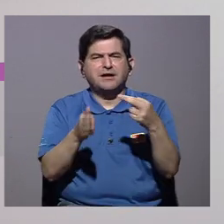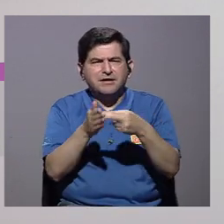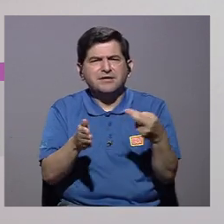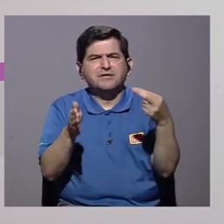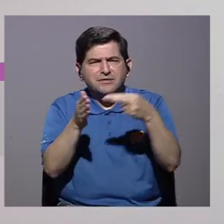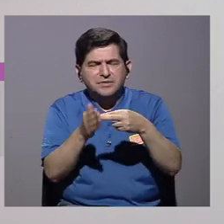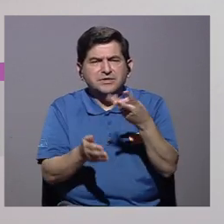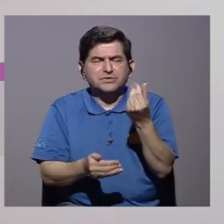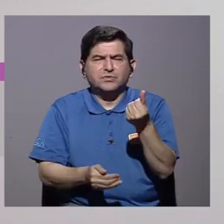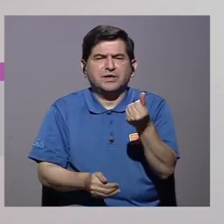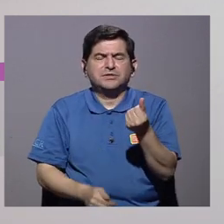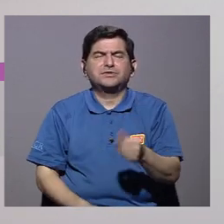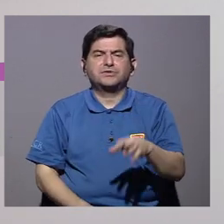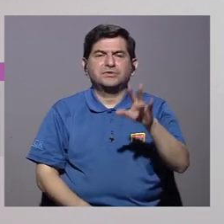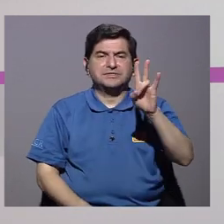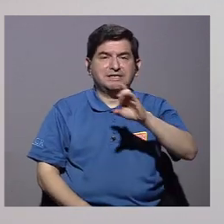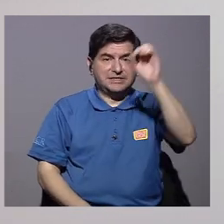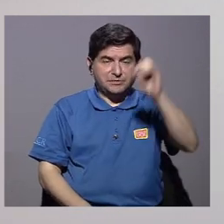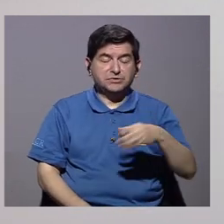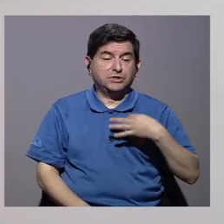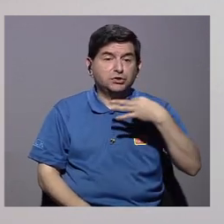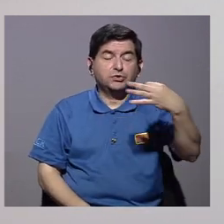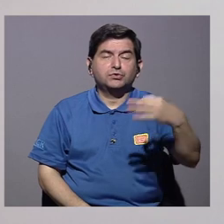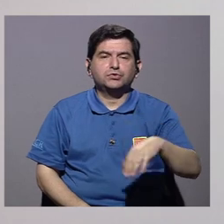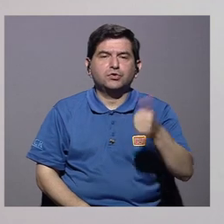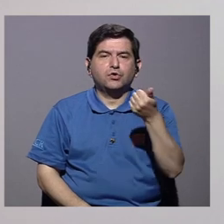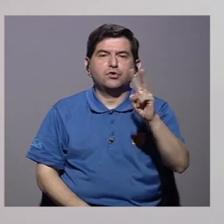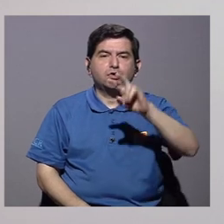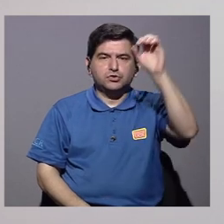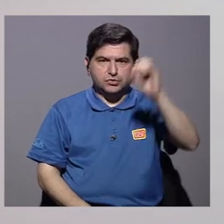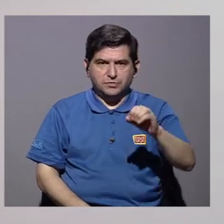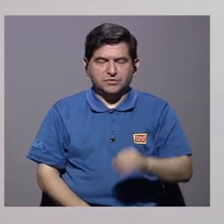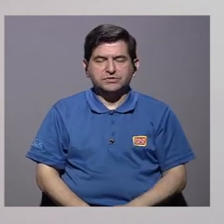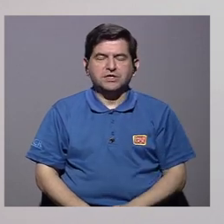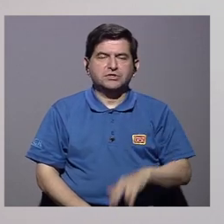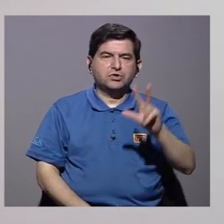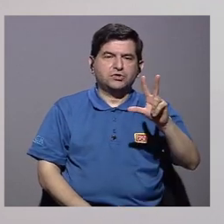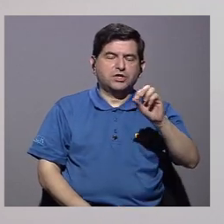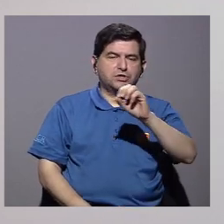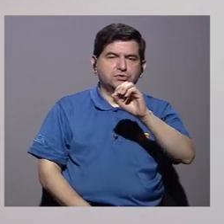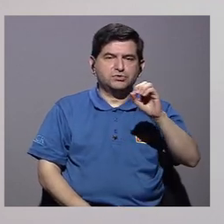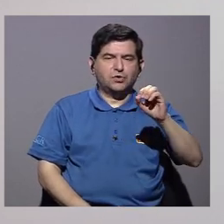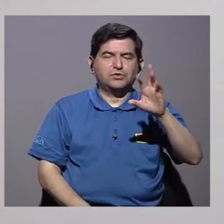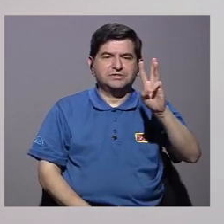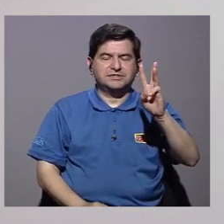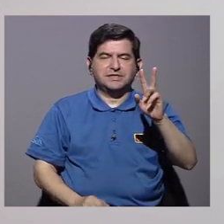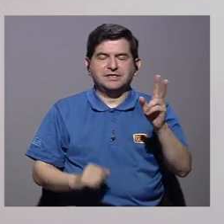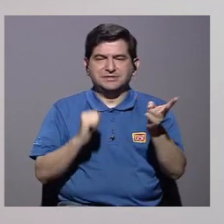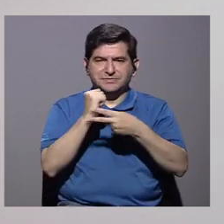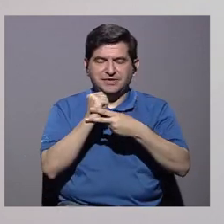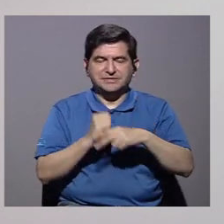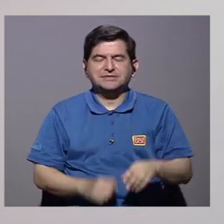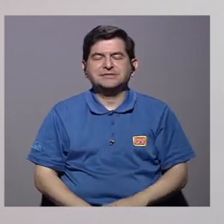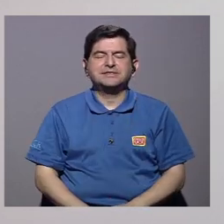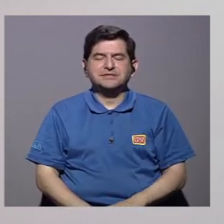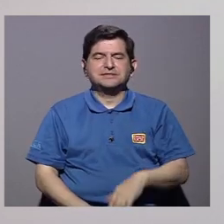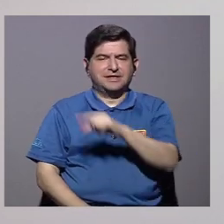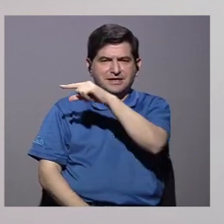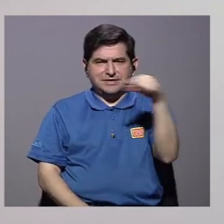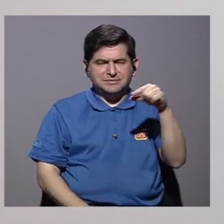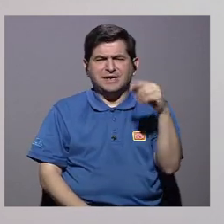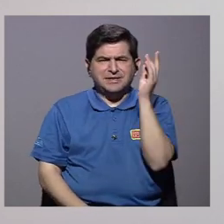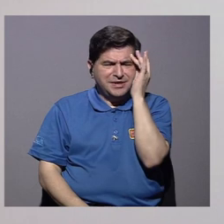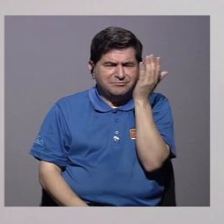frecuencia de consumo, vemos que el 7% los consume a diario, y un 12% los consume de 3 a 6 días por semana.